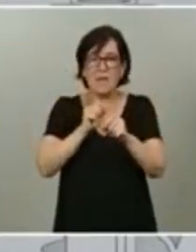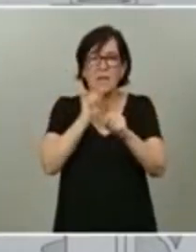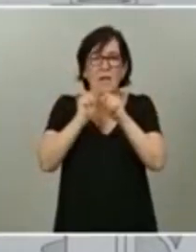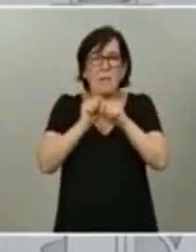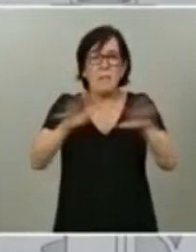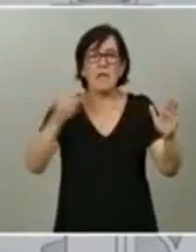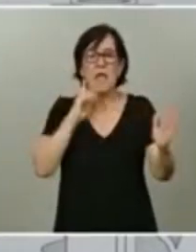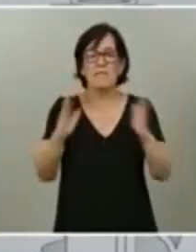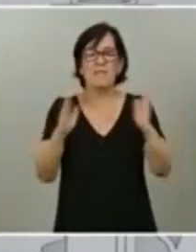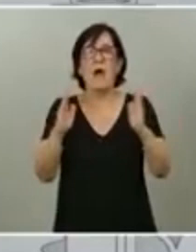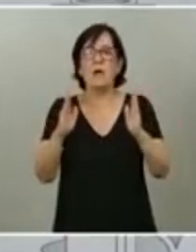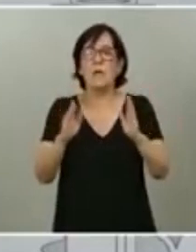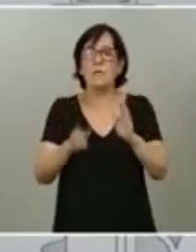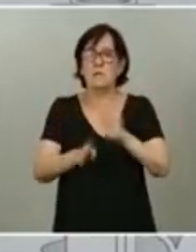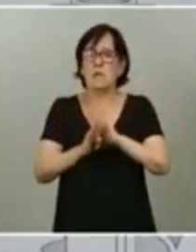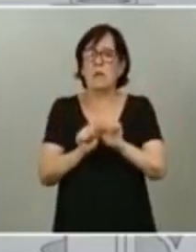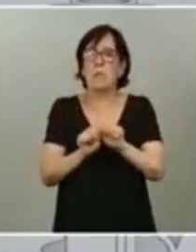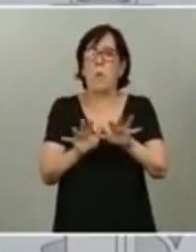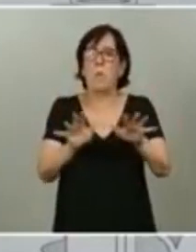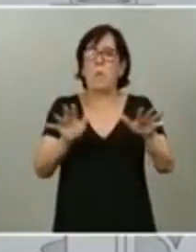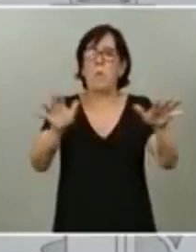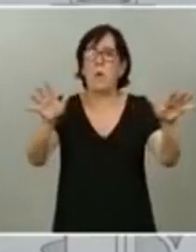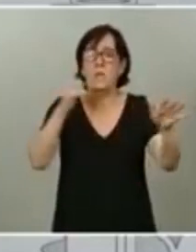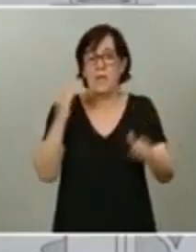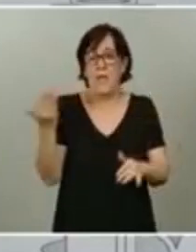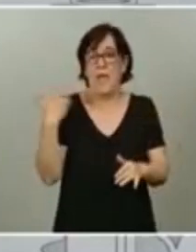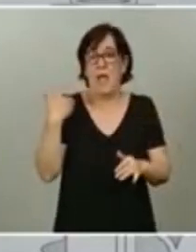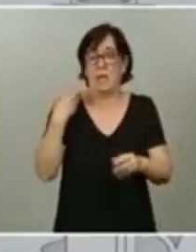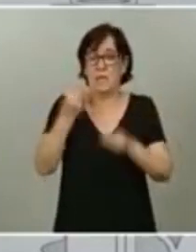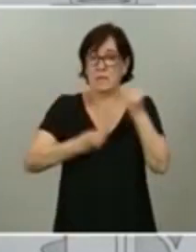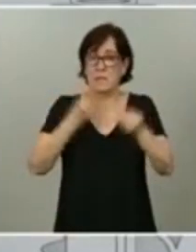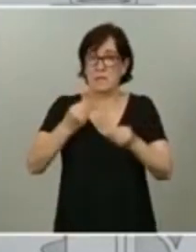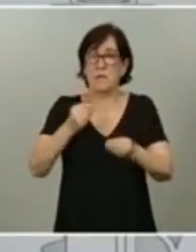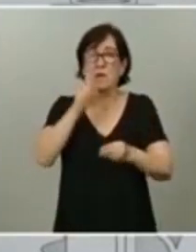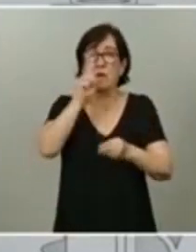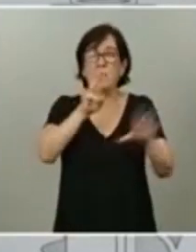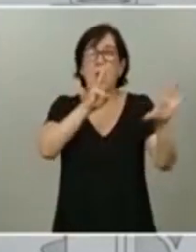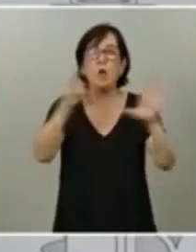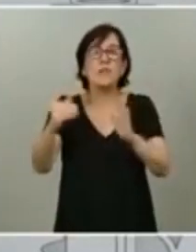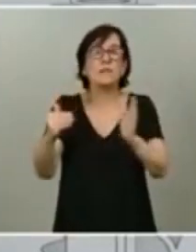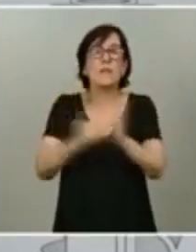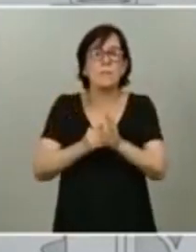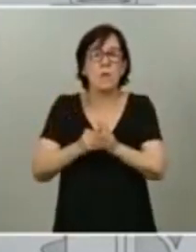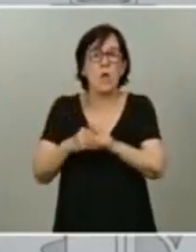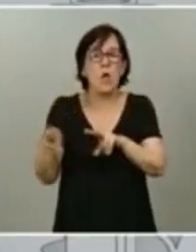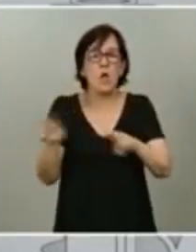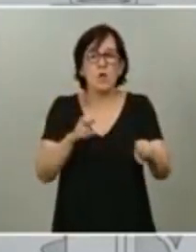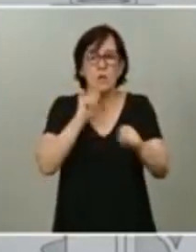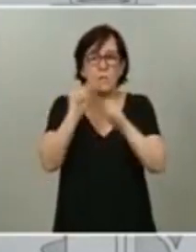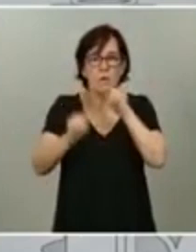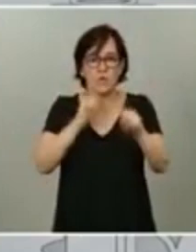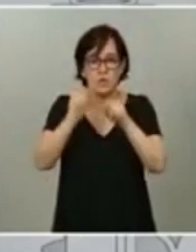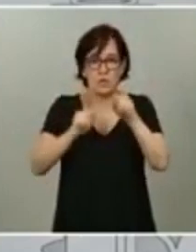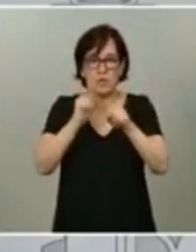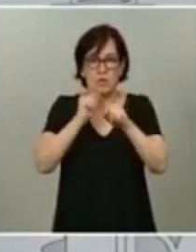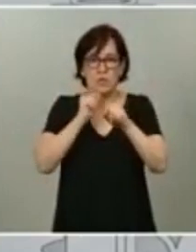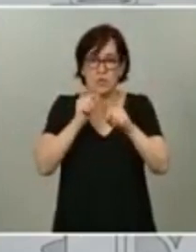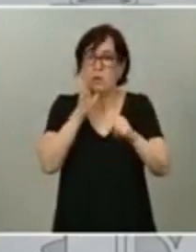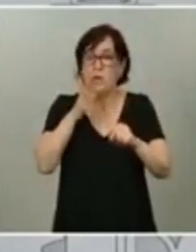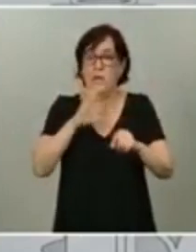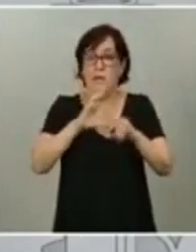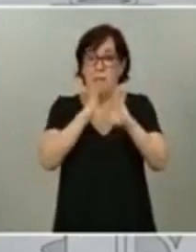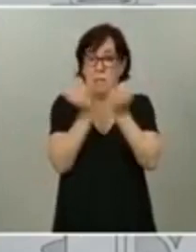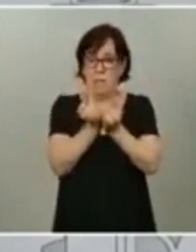expansión y ayer mismo se reportaron 180.000 nuevos contagios en el mundo. Para que se hagan una idea,